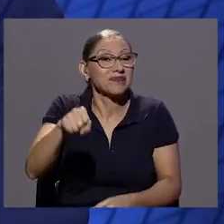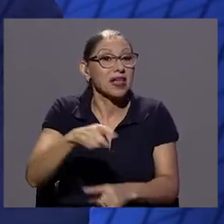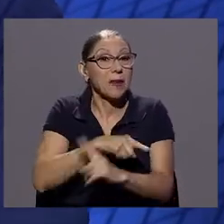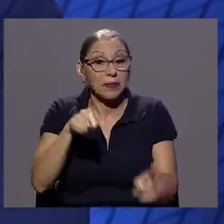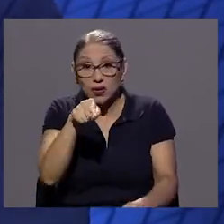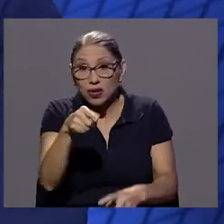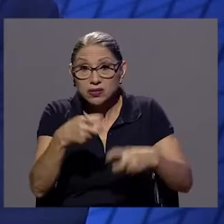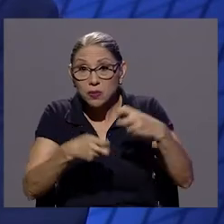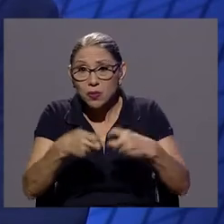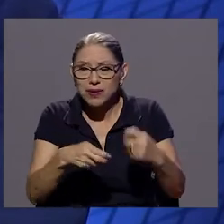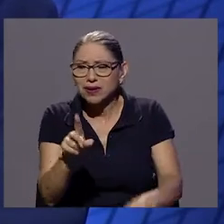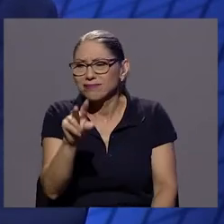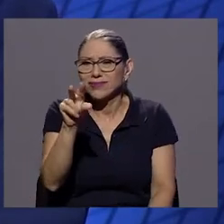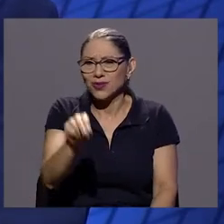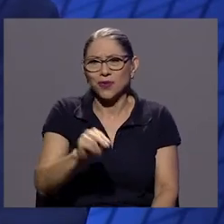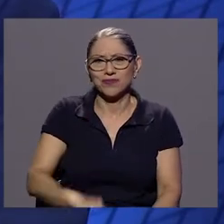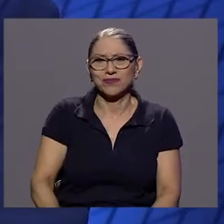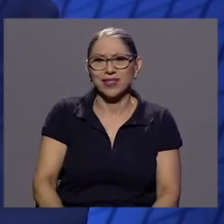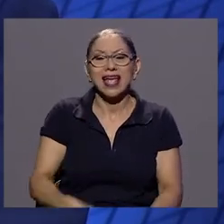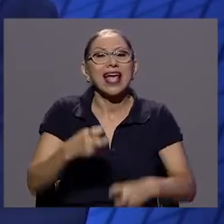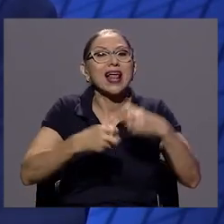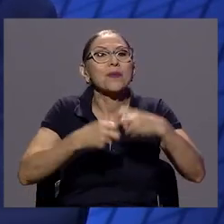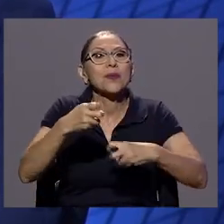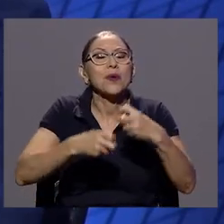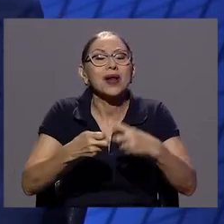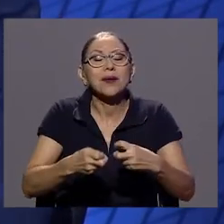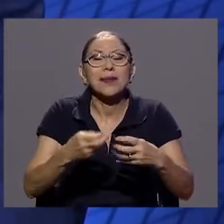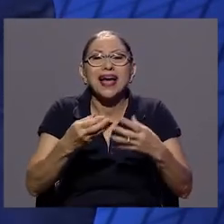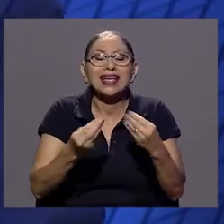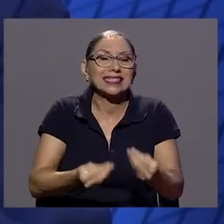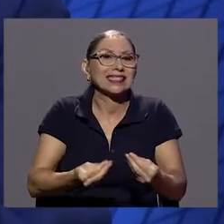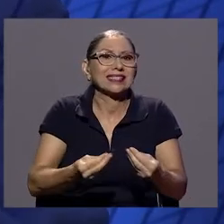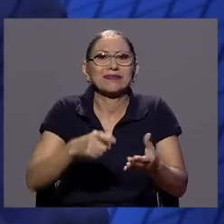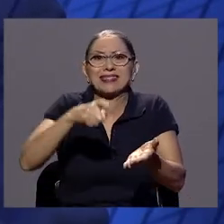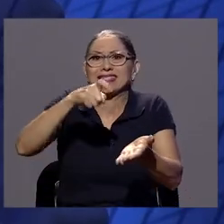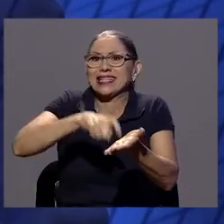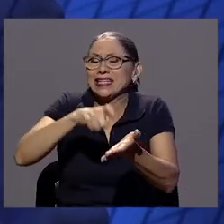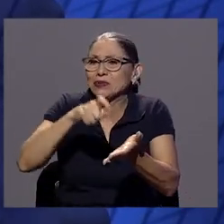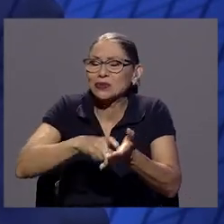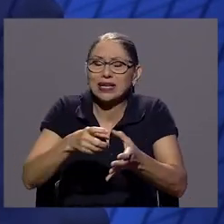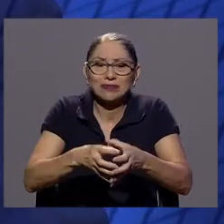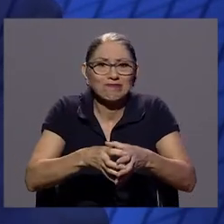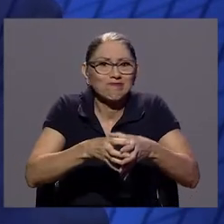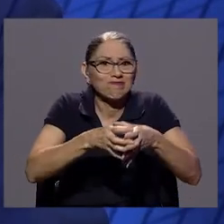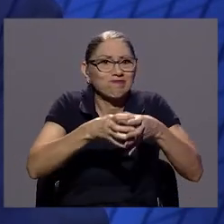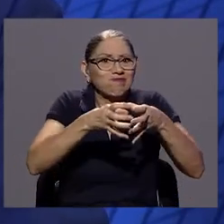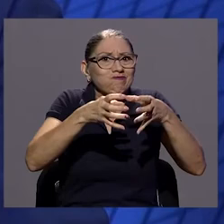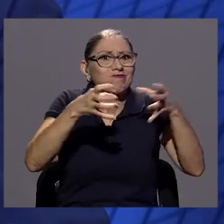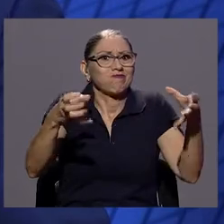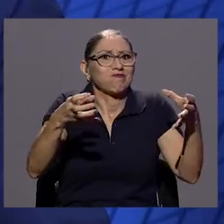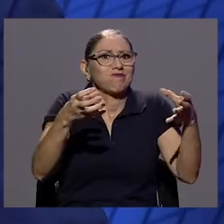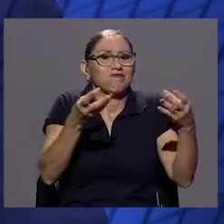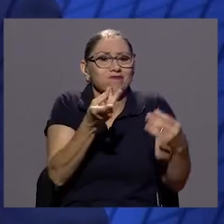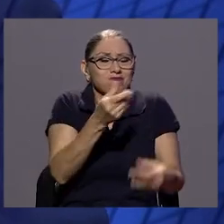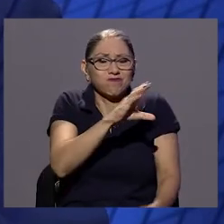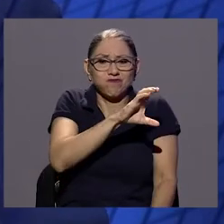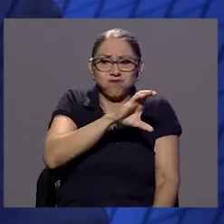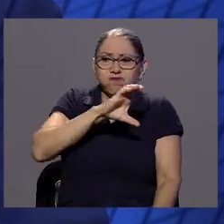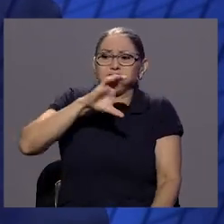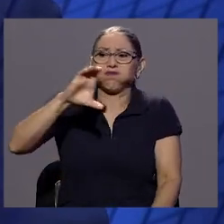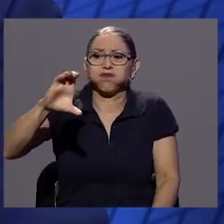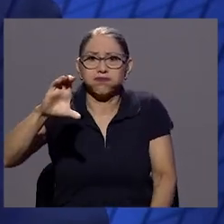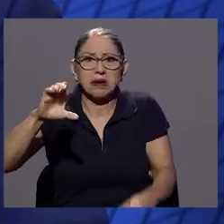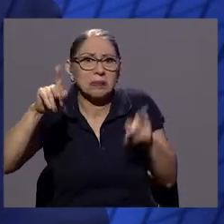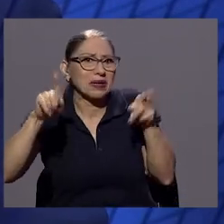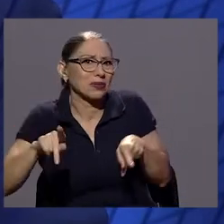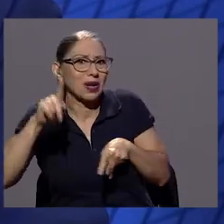es el stock, el tamaño de deuda para lo que recibe de ingresos, para la capacidad de pago. Y eso sí es un problema